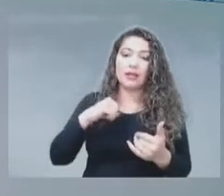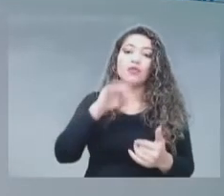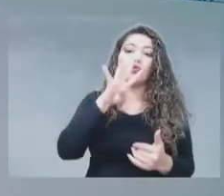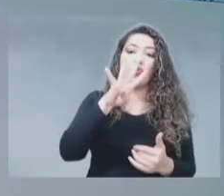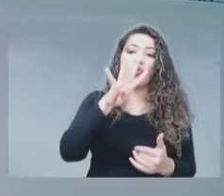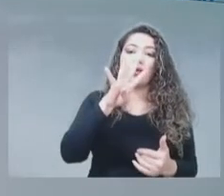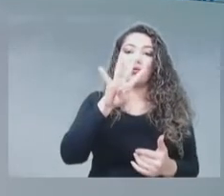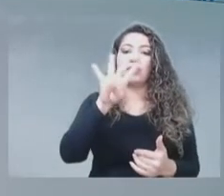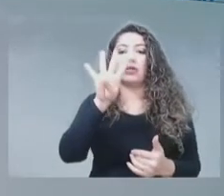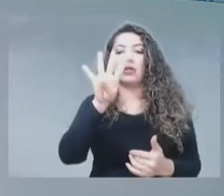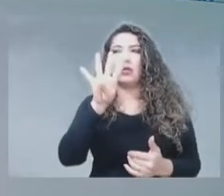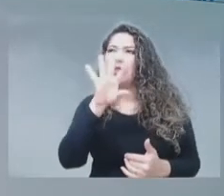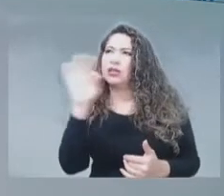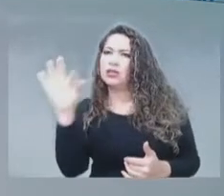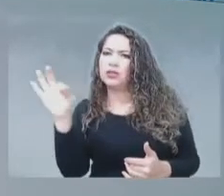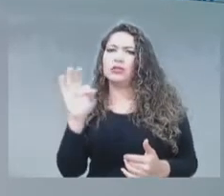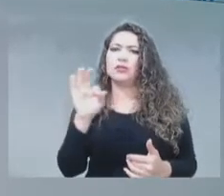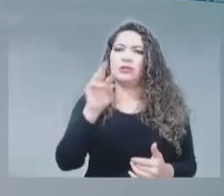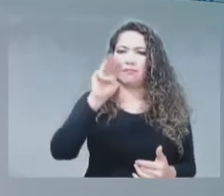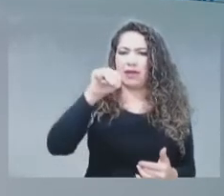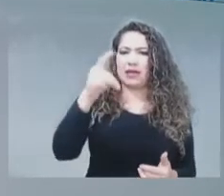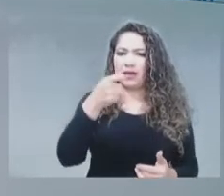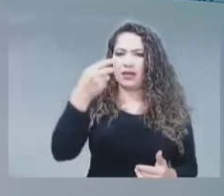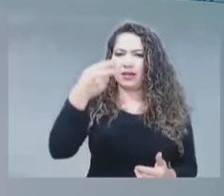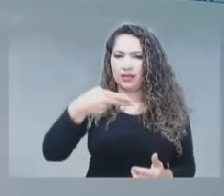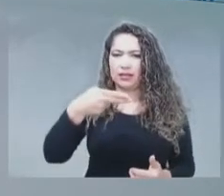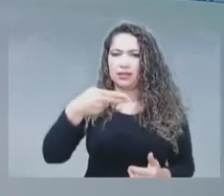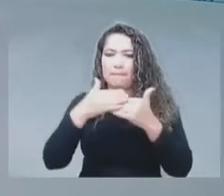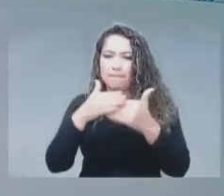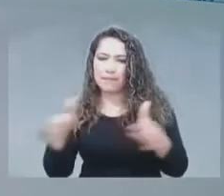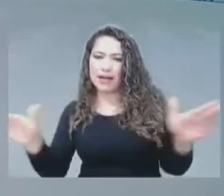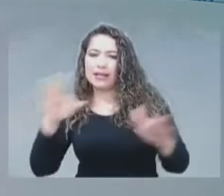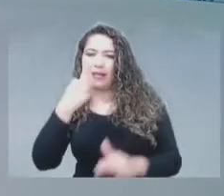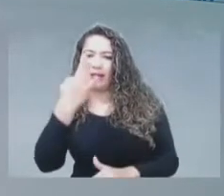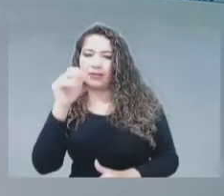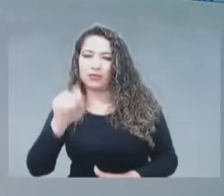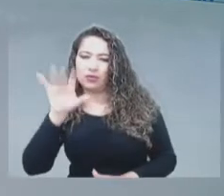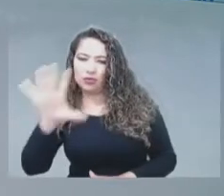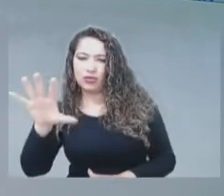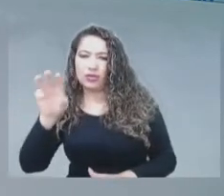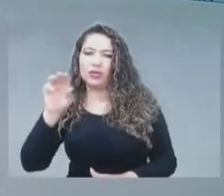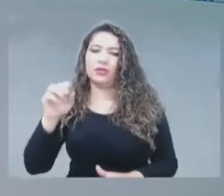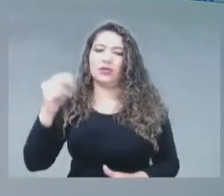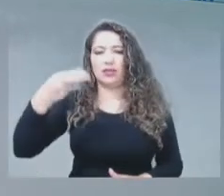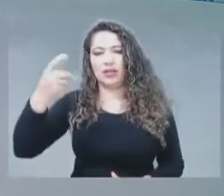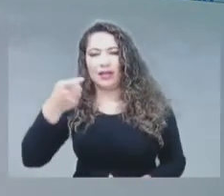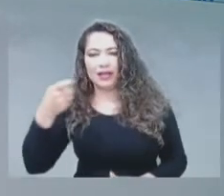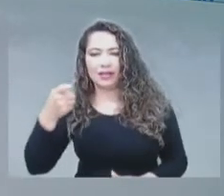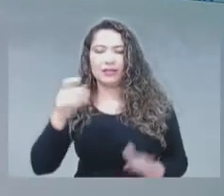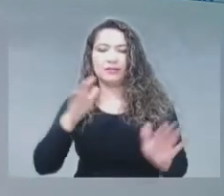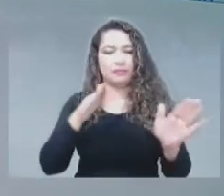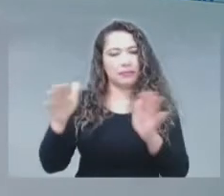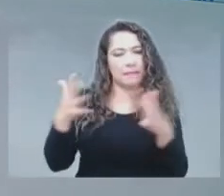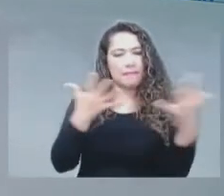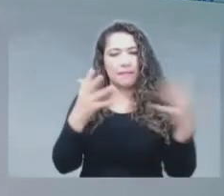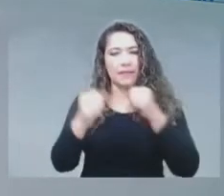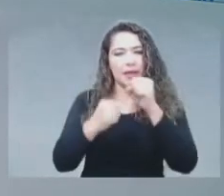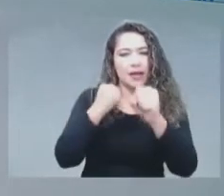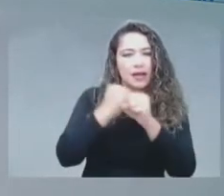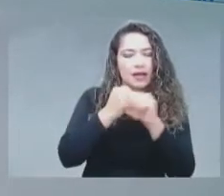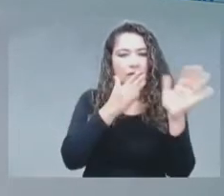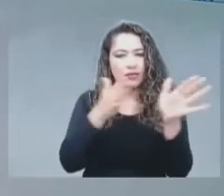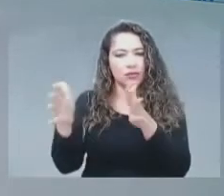de 3.5 GHz. Y vamos a tener en los próximos años nuevas contribuciones.